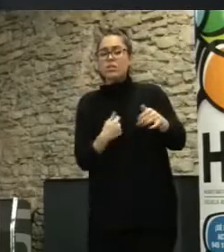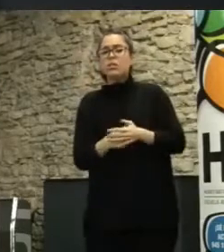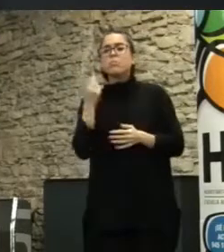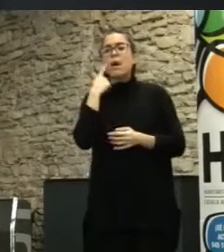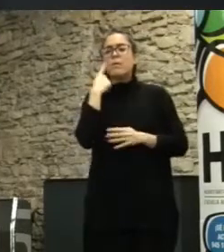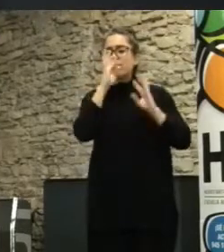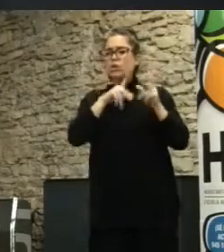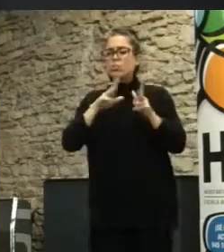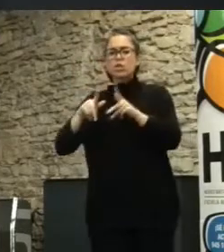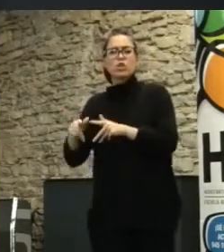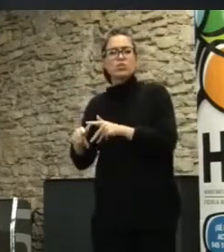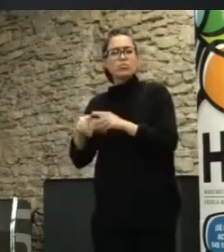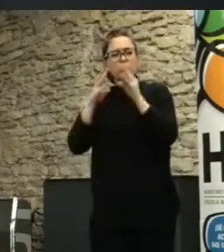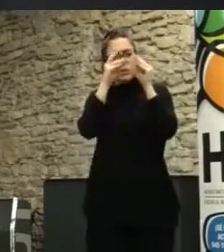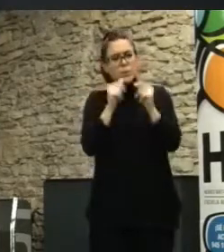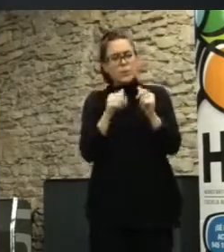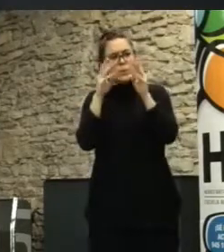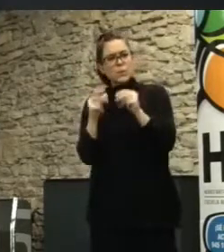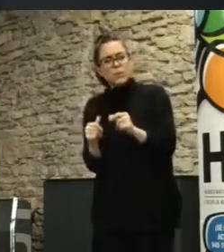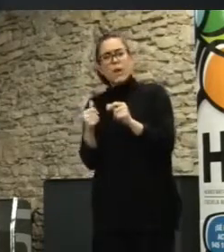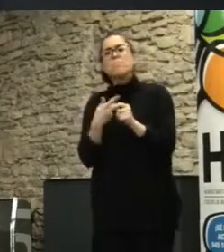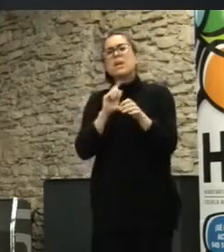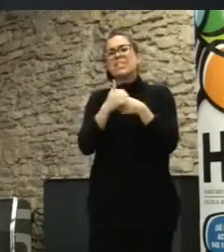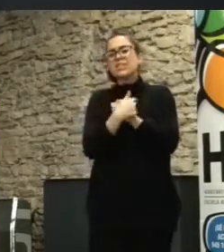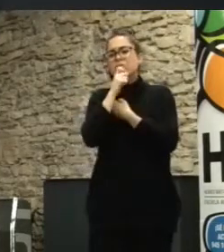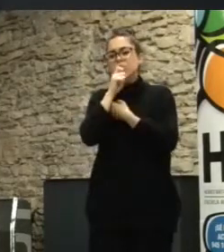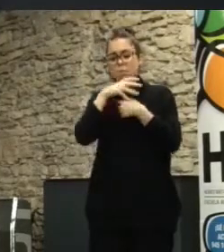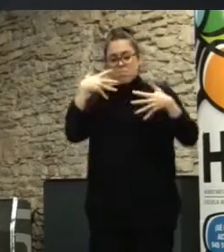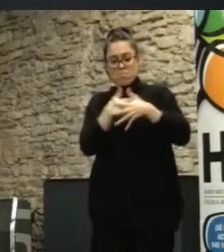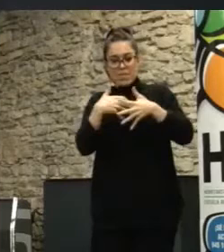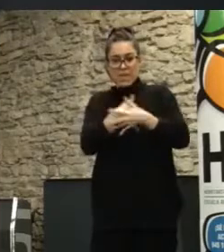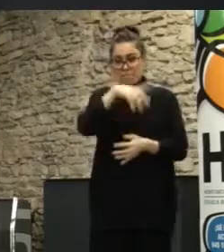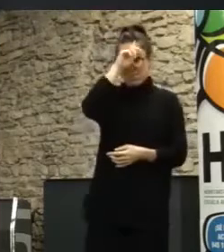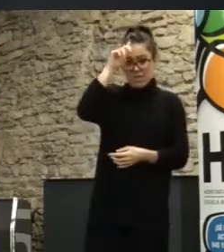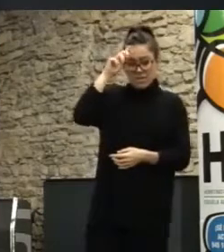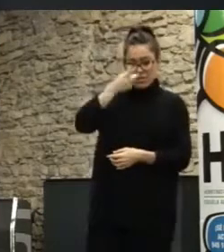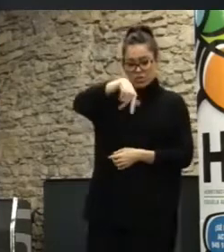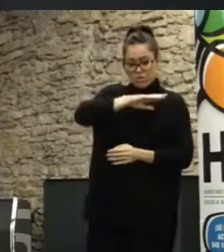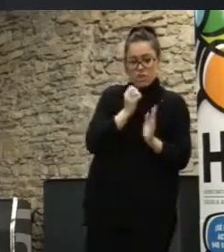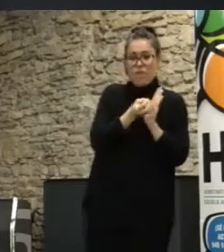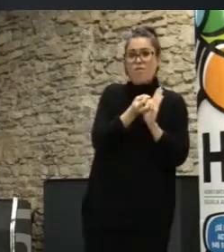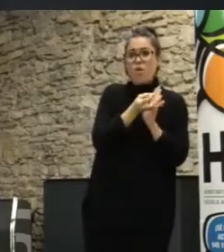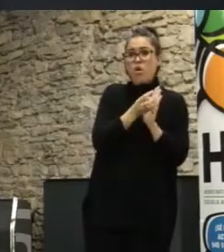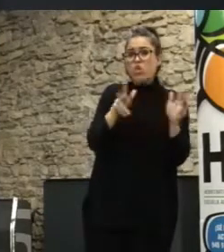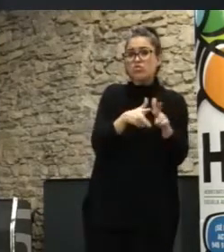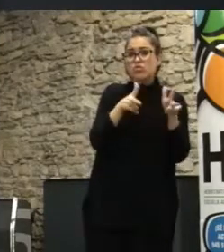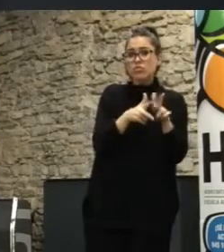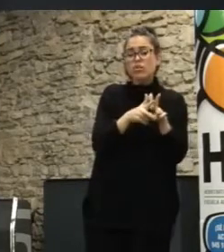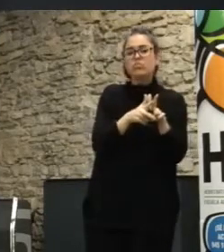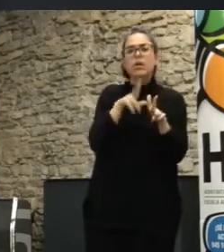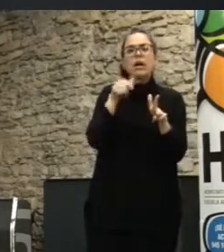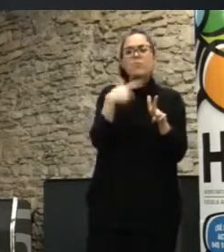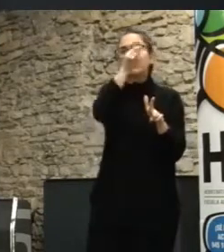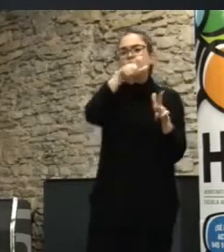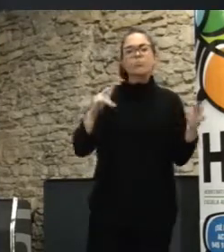participativos, que eran más territoriales, es una mezcla, o en Madrid se hace en los foros locales, en encuentros presenciales